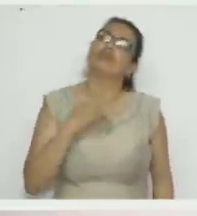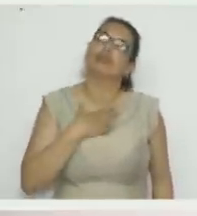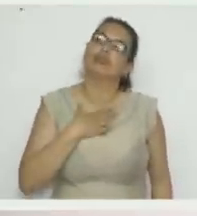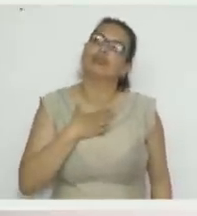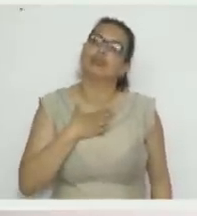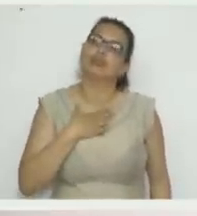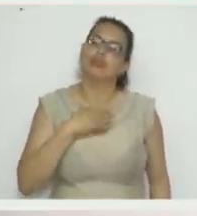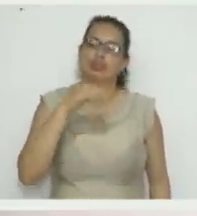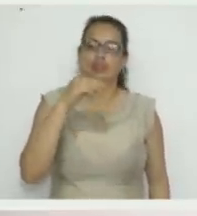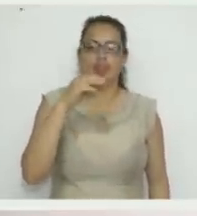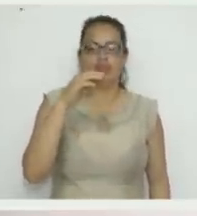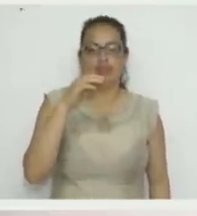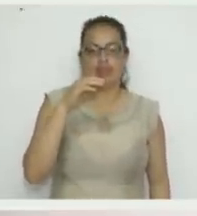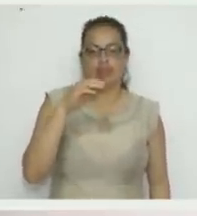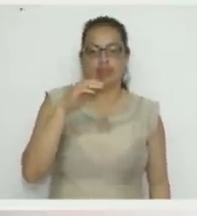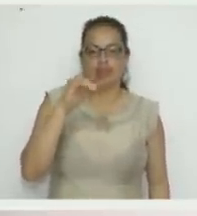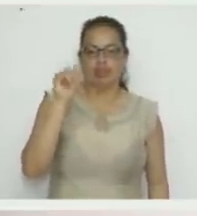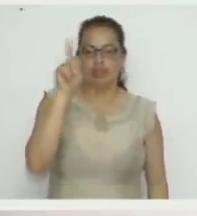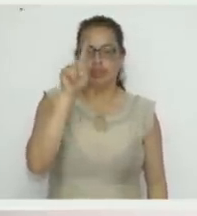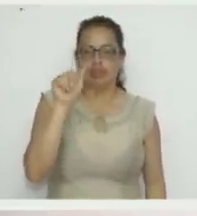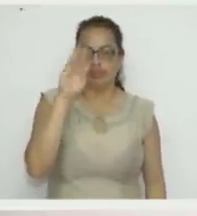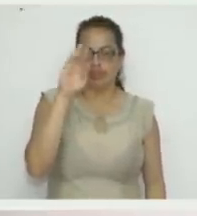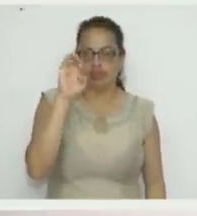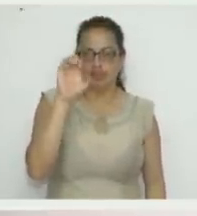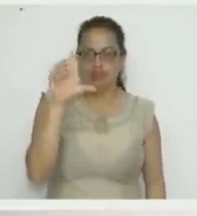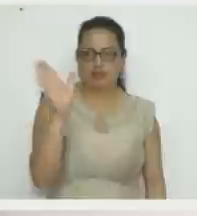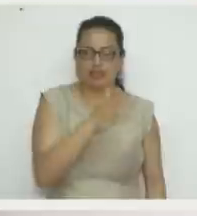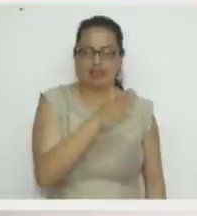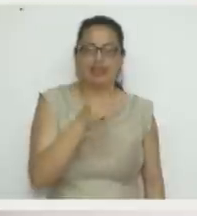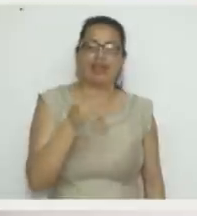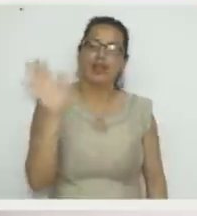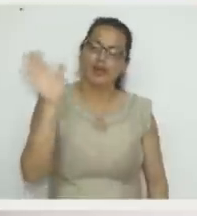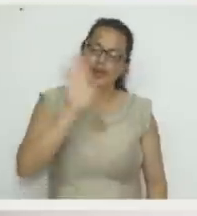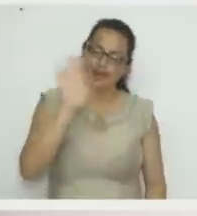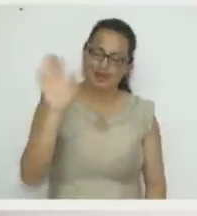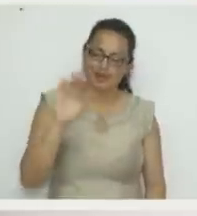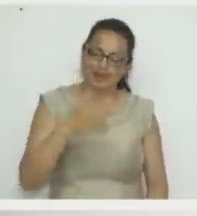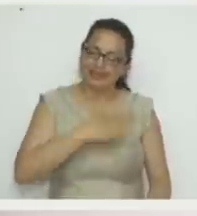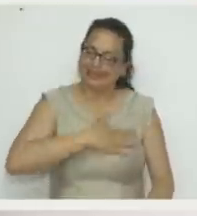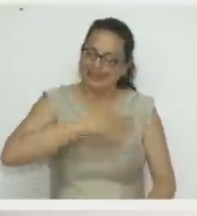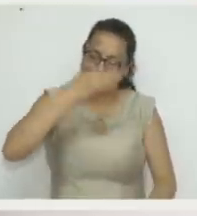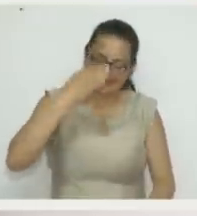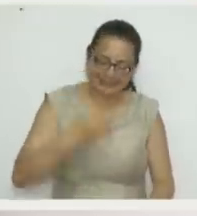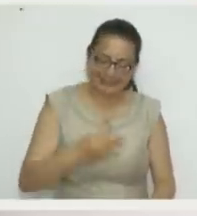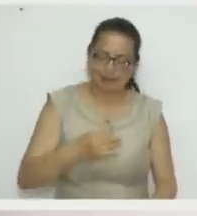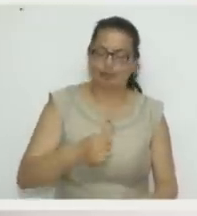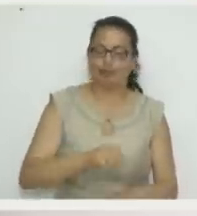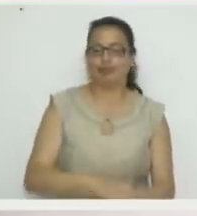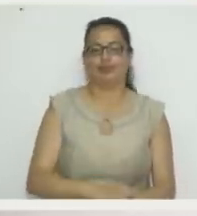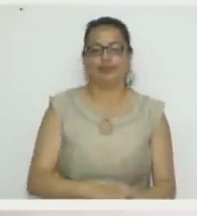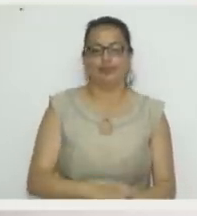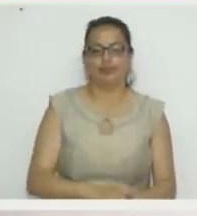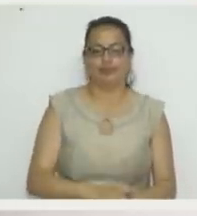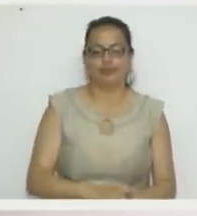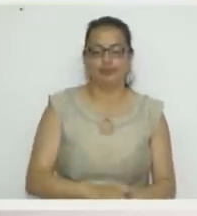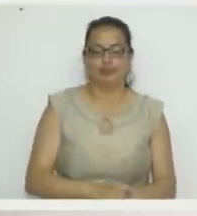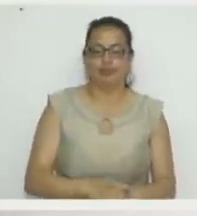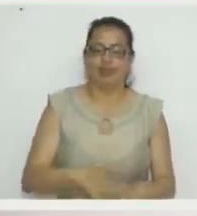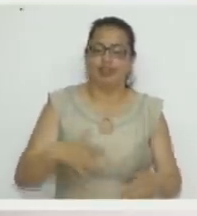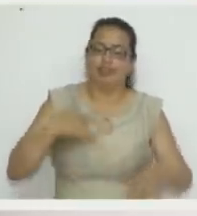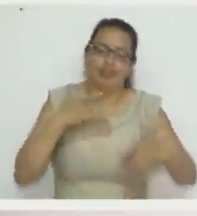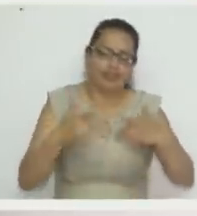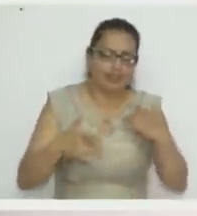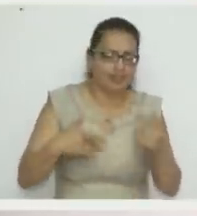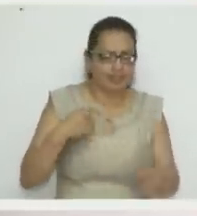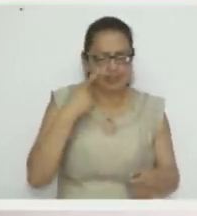Que es con Isabel Castro, de la Victoria. Doña Isabel, ¿cómo me le va una fiesta? ¿Cómo me le va, señora Luzmila? Bien, señora. Feliz de ver esos